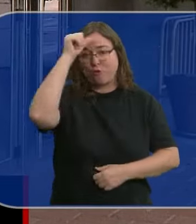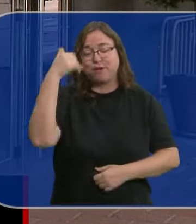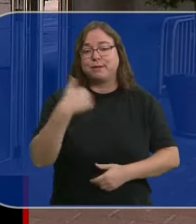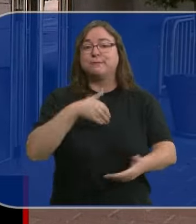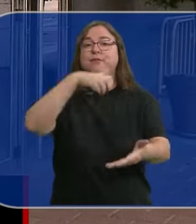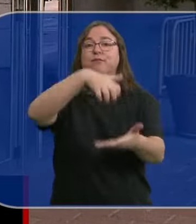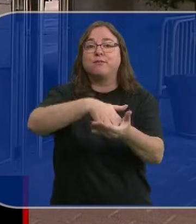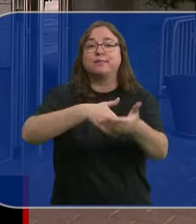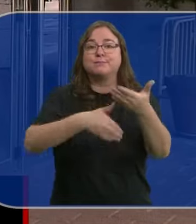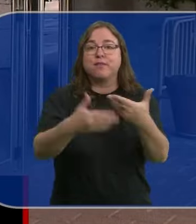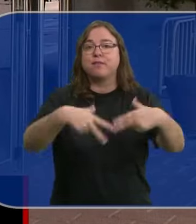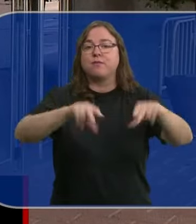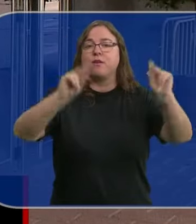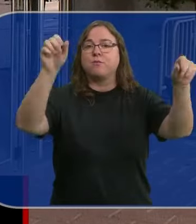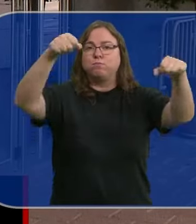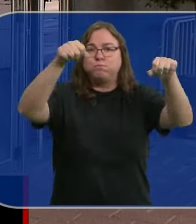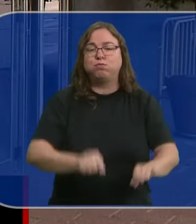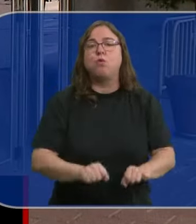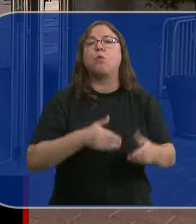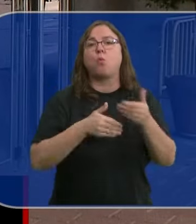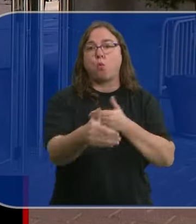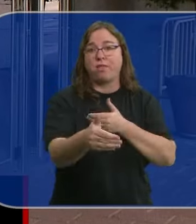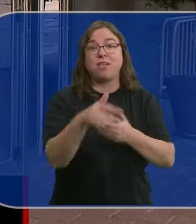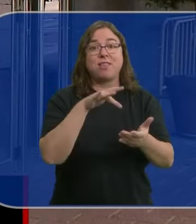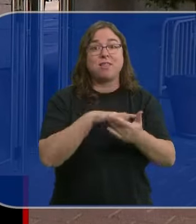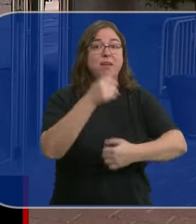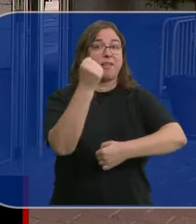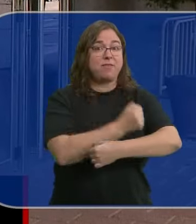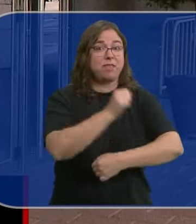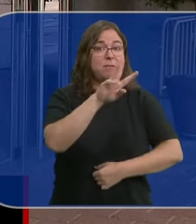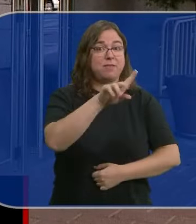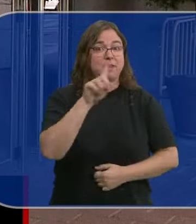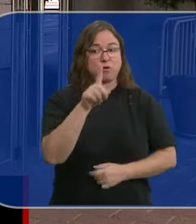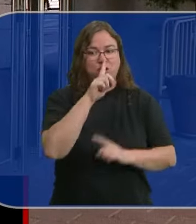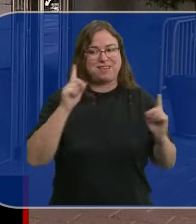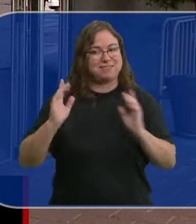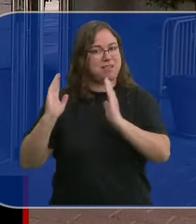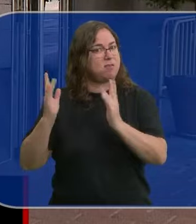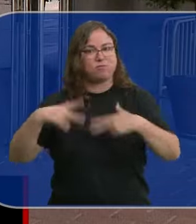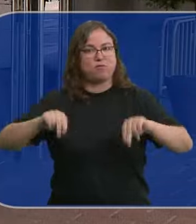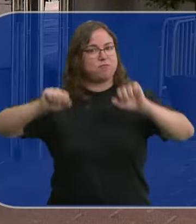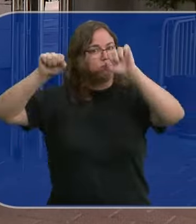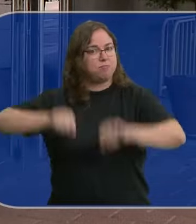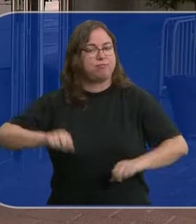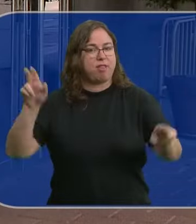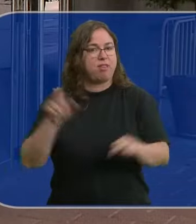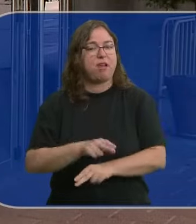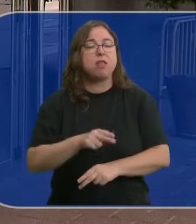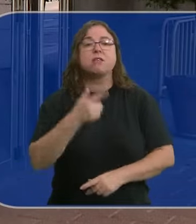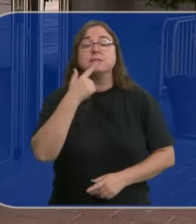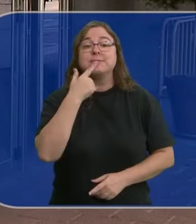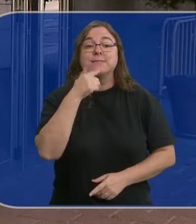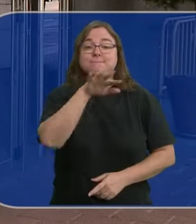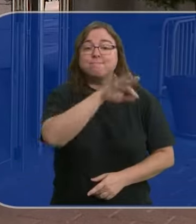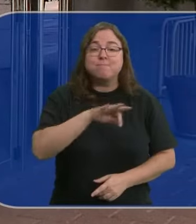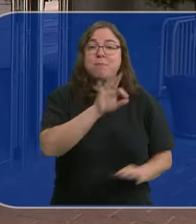la fecha en la que Bimbo quiere cerrar la fábrica Valle Soletana. 31 de diciembre de este mismo año. Lo que todavía no saben es el